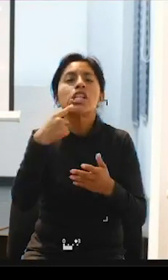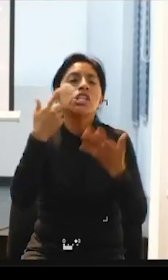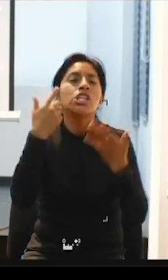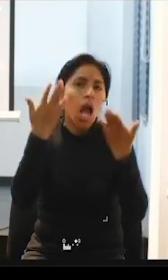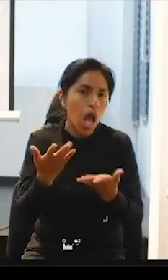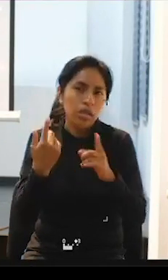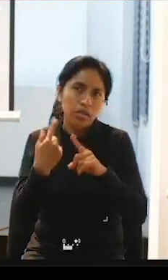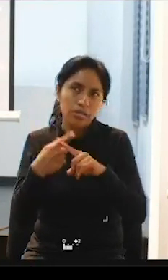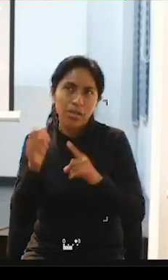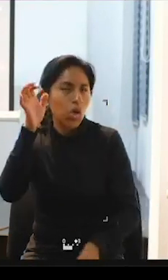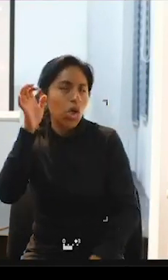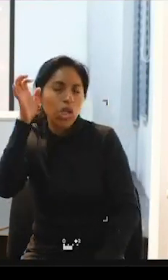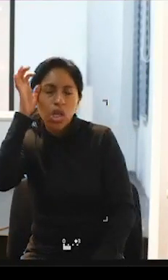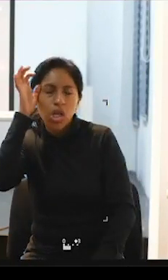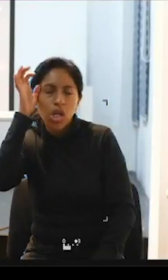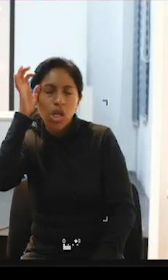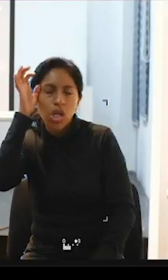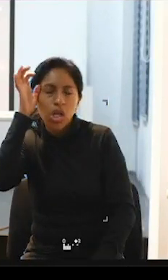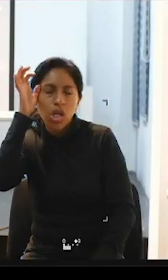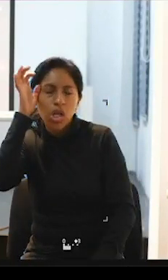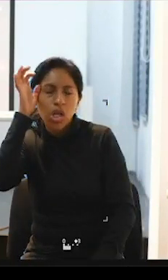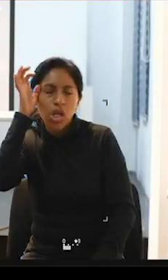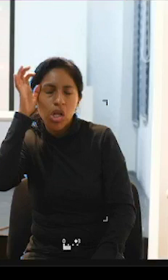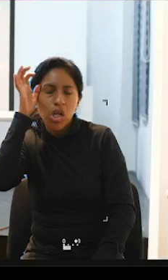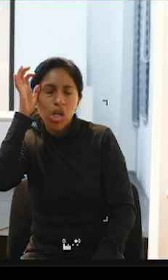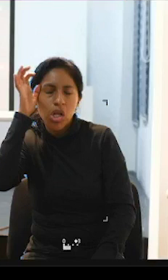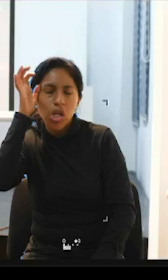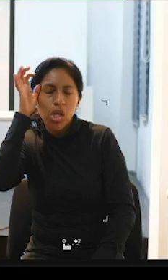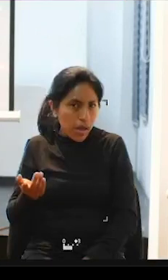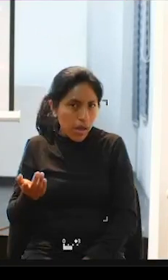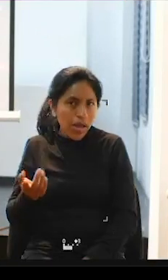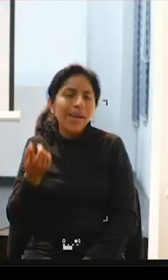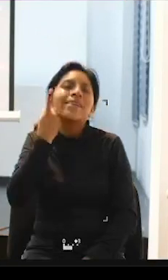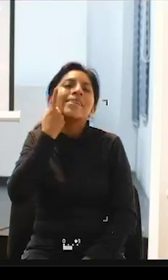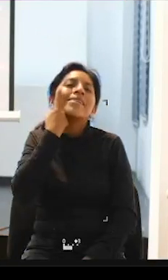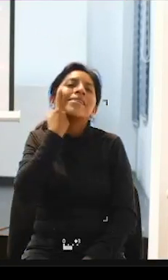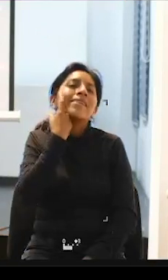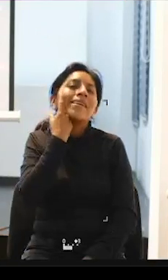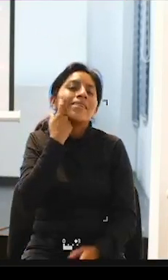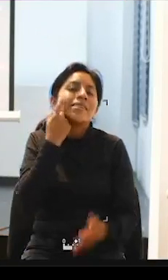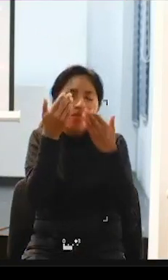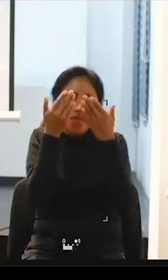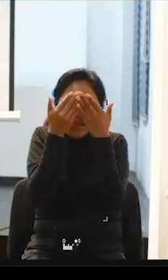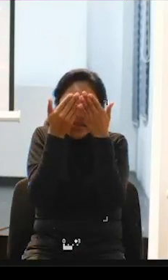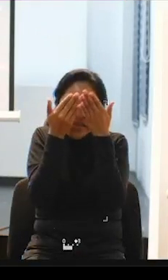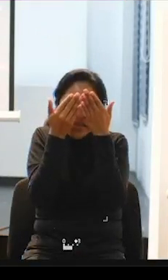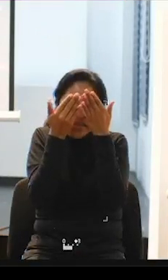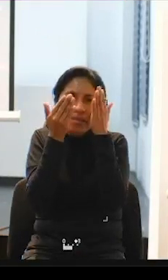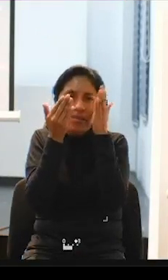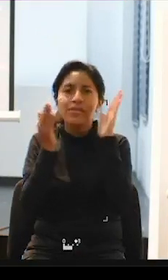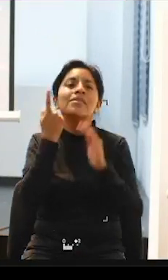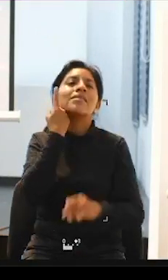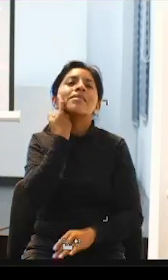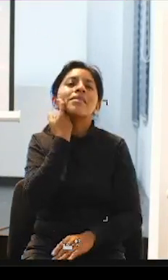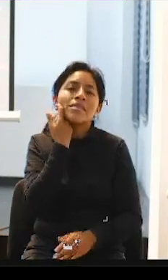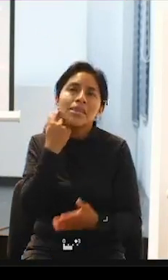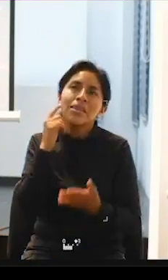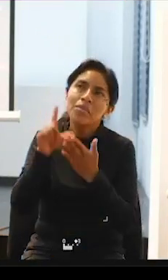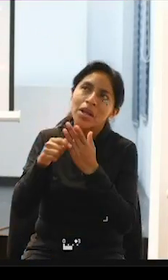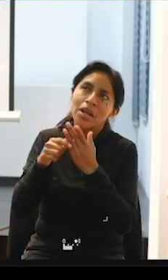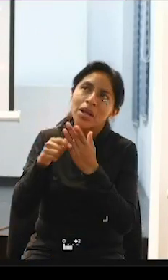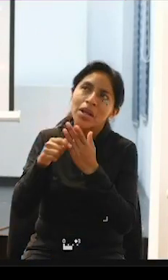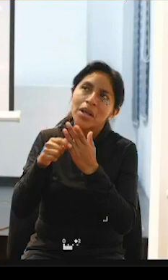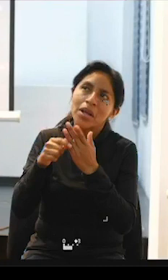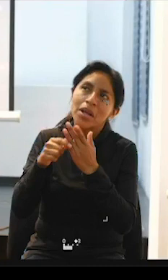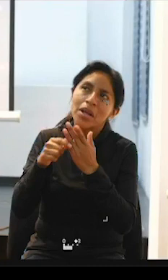no piensa todavía entonces estamos despertando recién con la sociedad civil para luego hacer incidencia con el